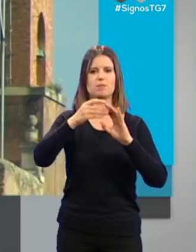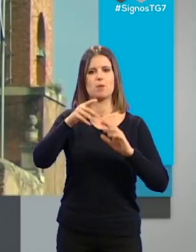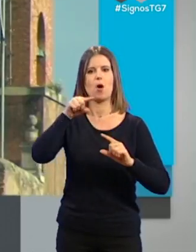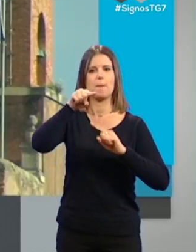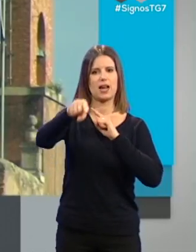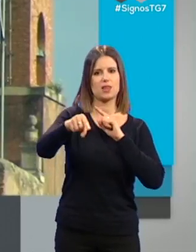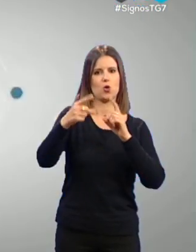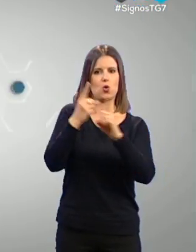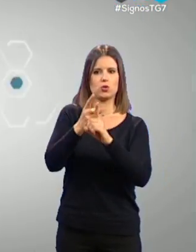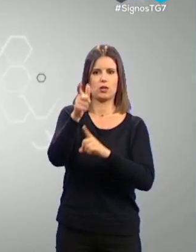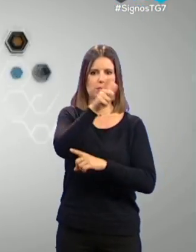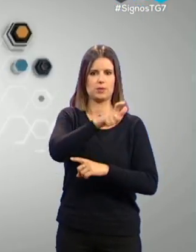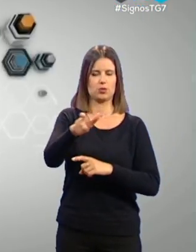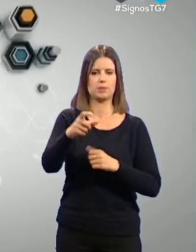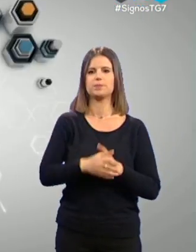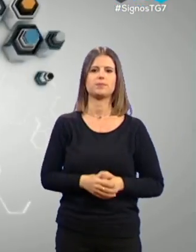casación.